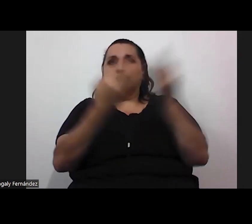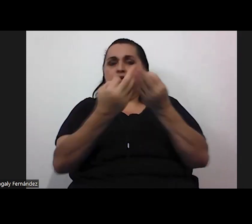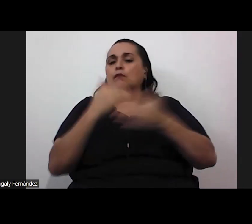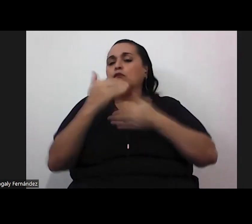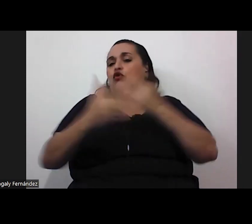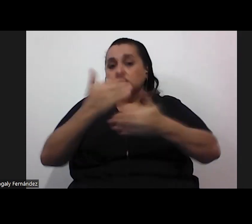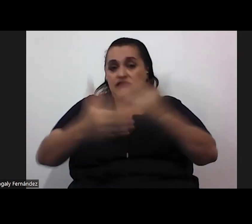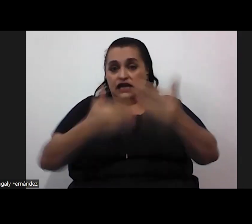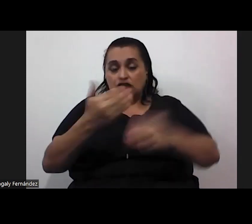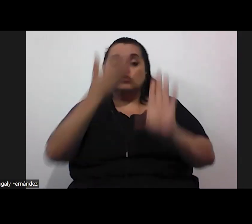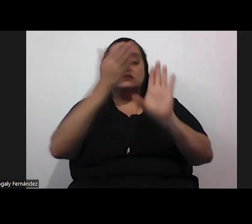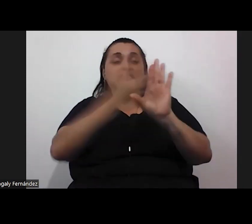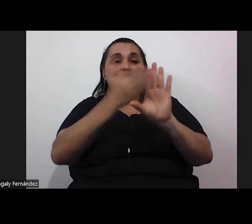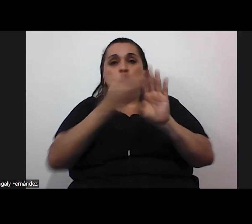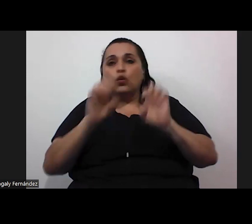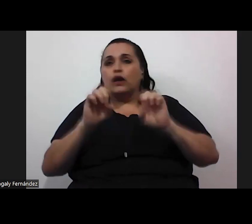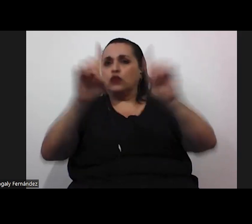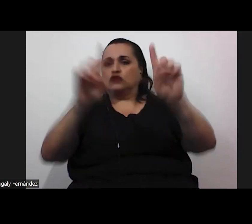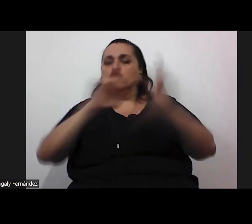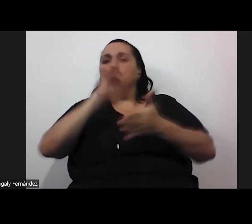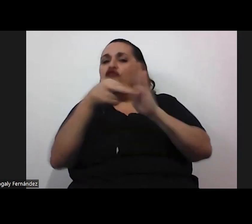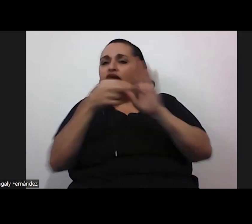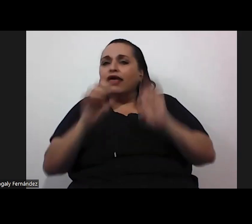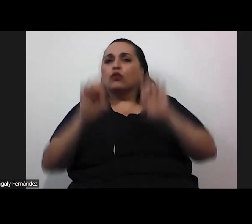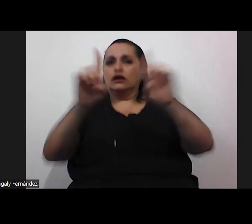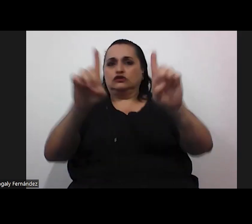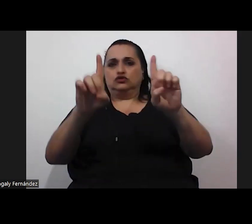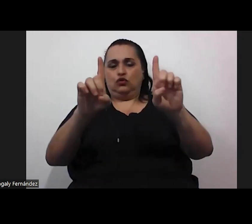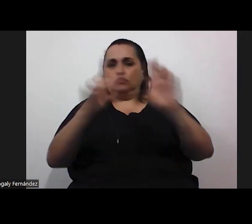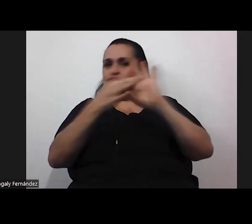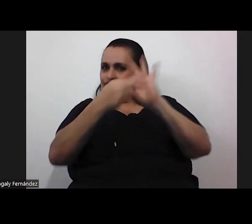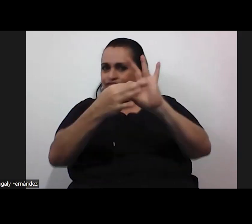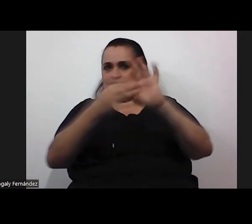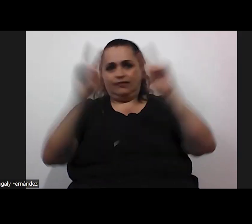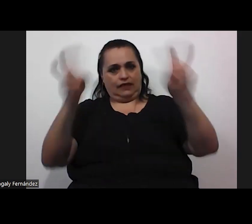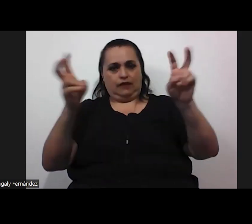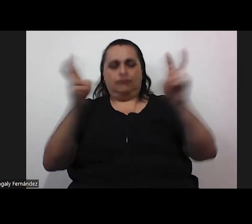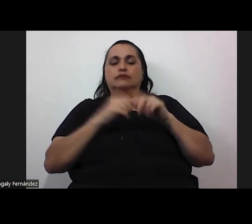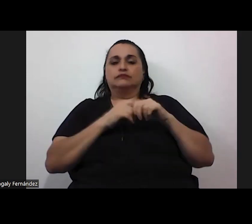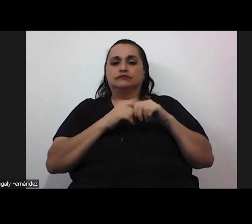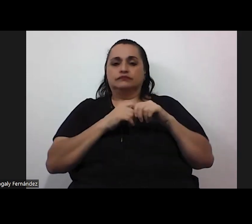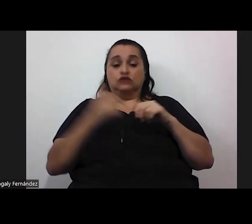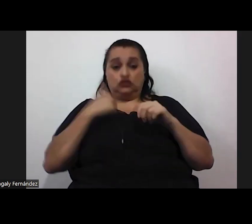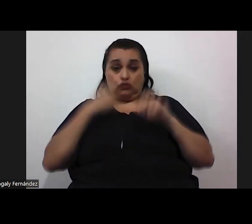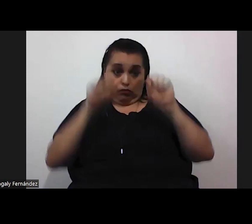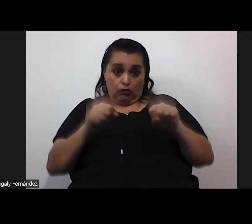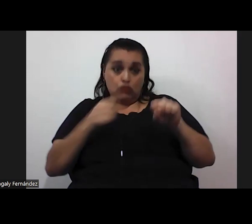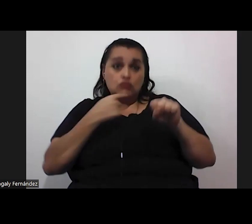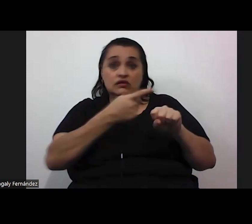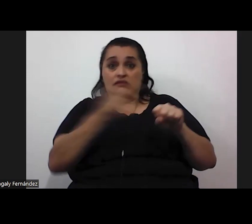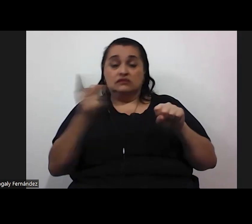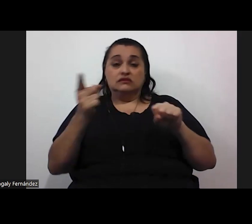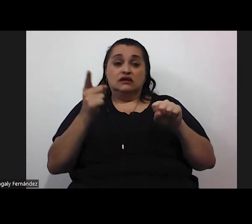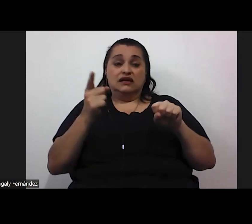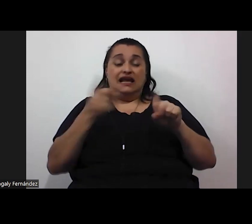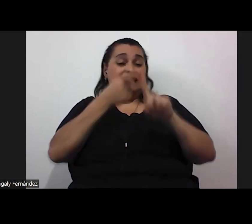psicoeducación de reeducación con respecto al tema lo que les puedo decir es que desde